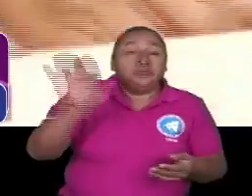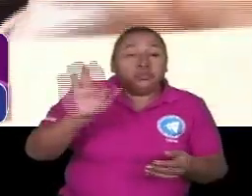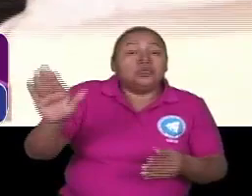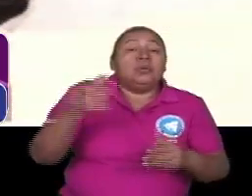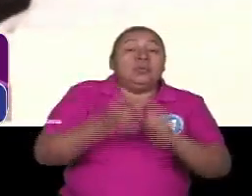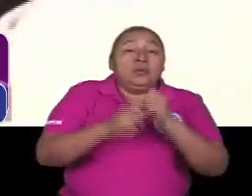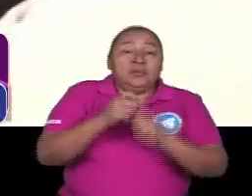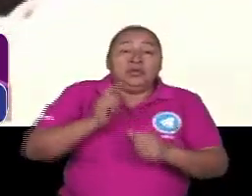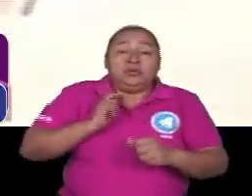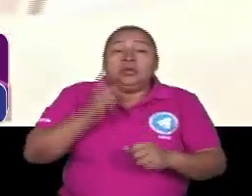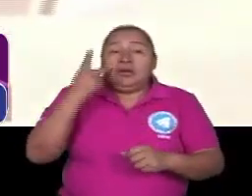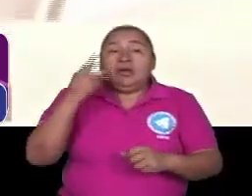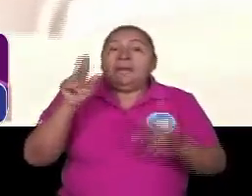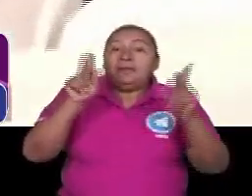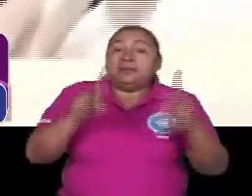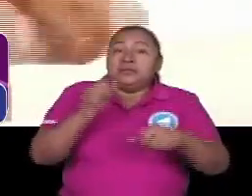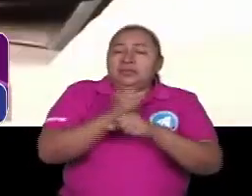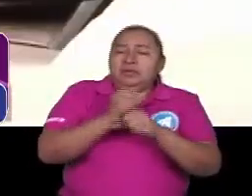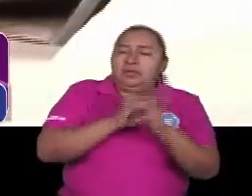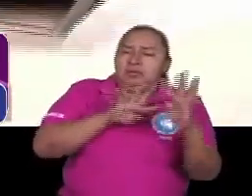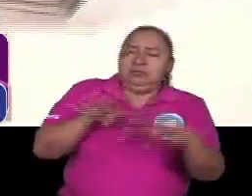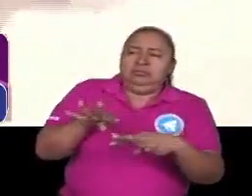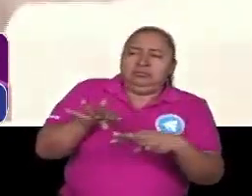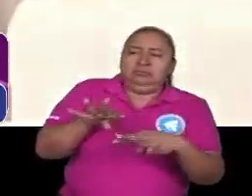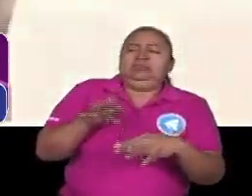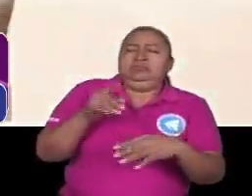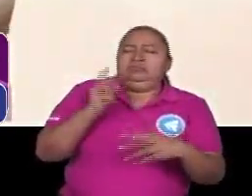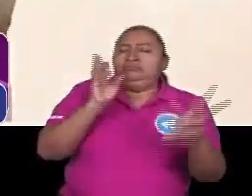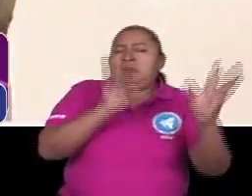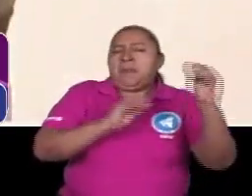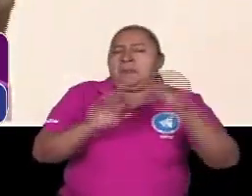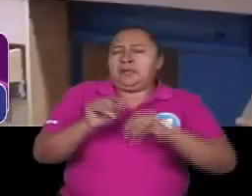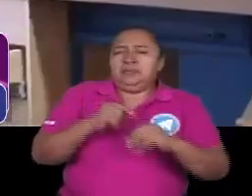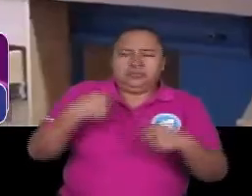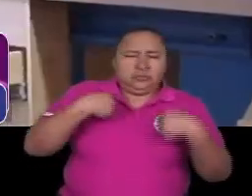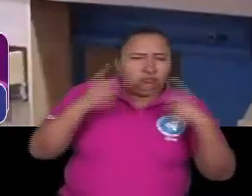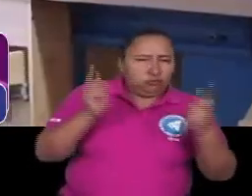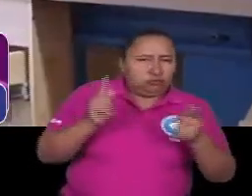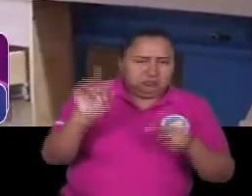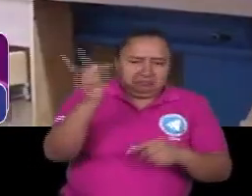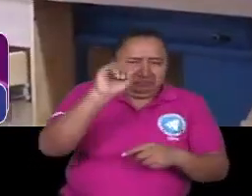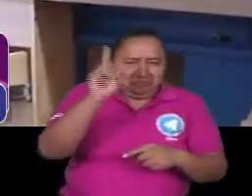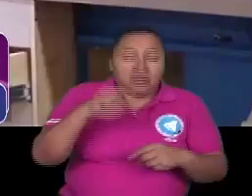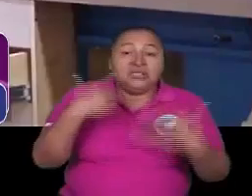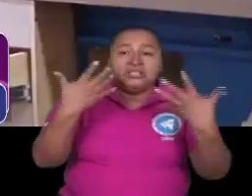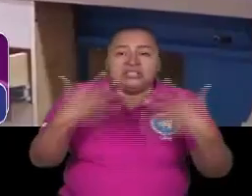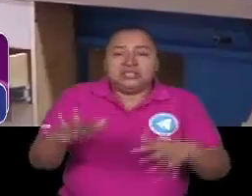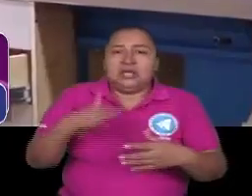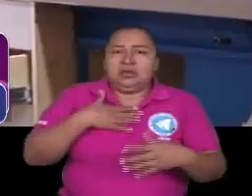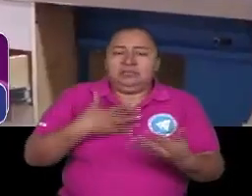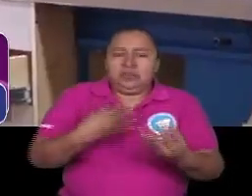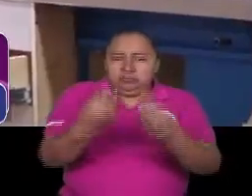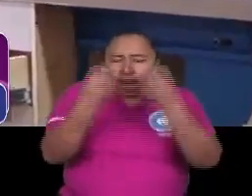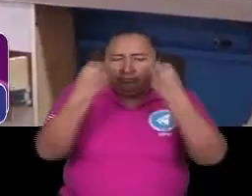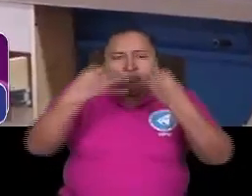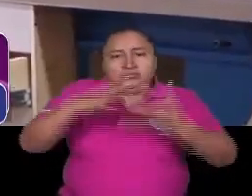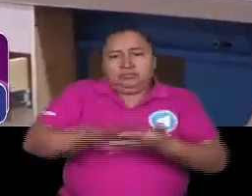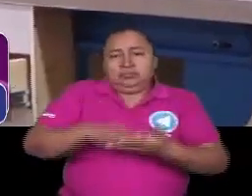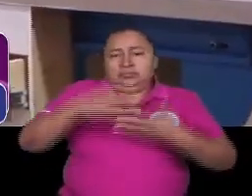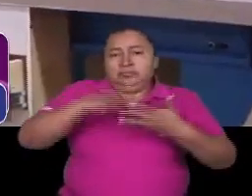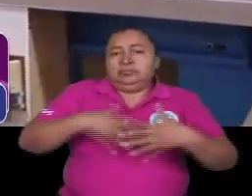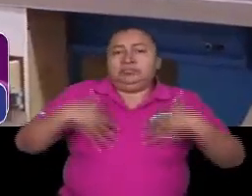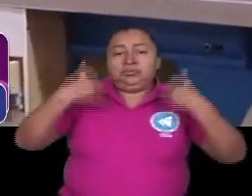y eso lo está viendo la clase trabajadora y lo analizamos. No somos tontos. Ya la revolución nos ha reivindicado derechos